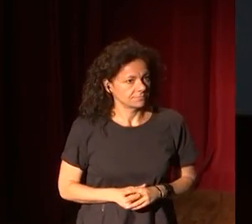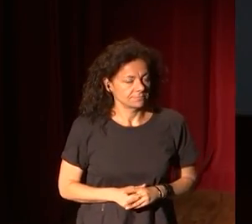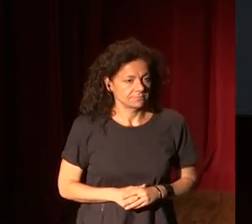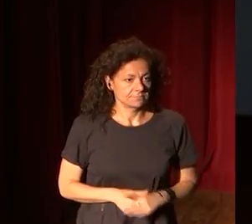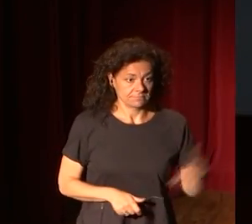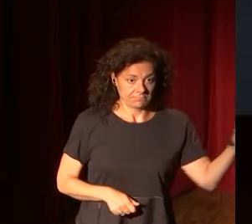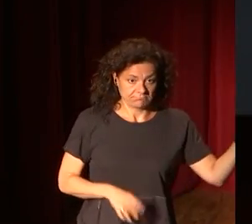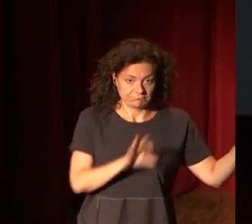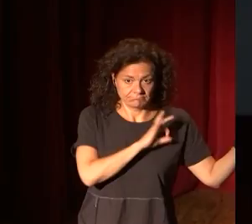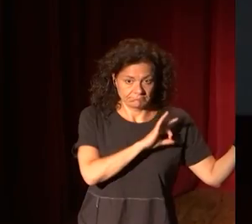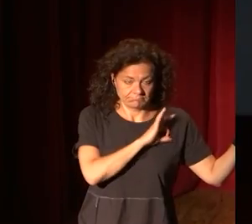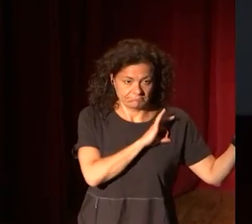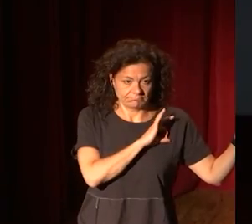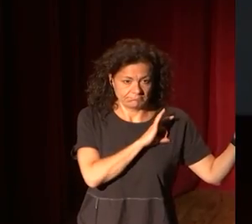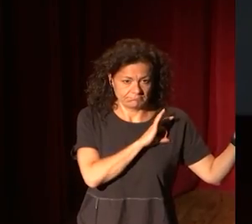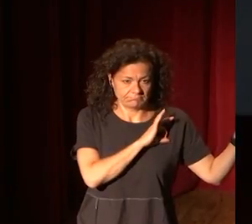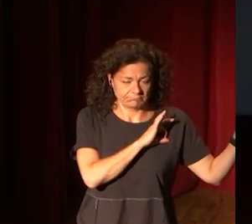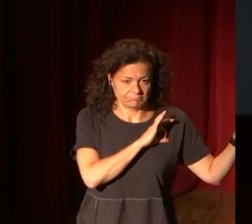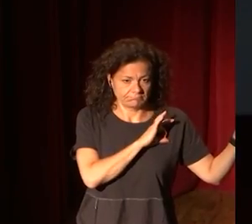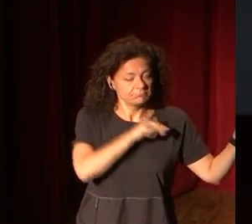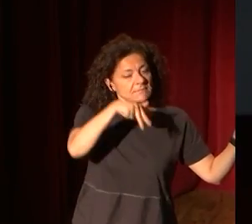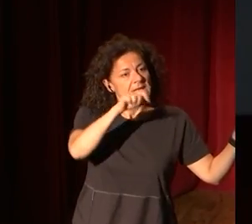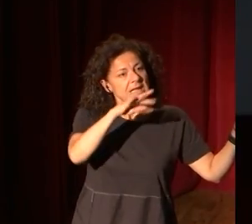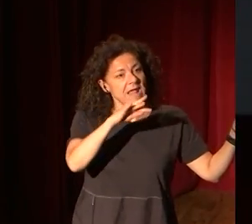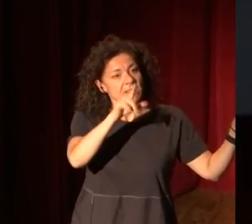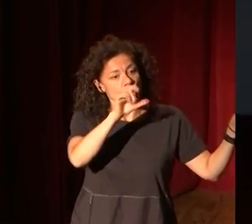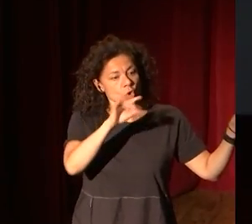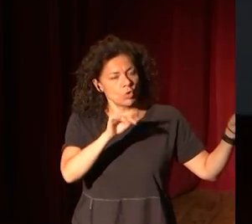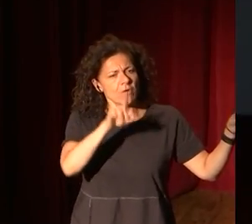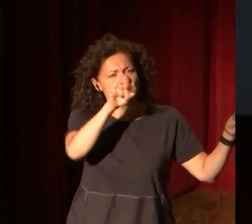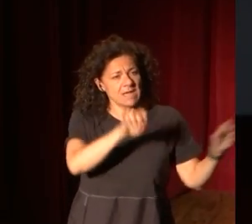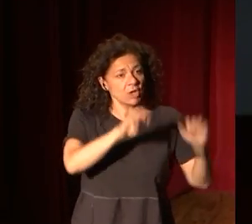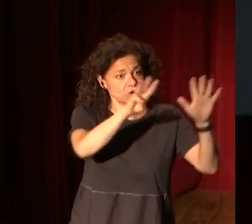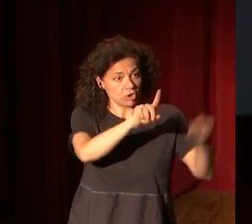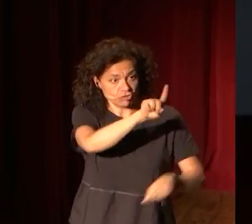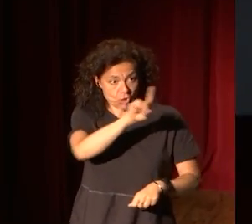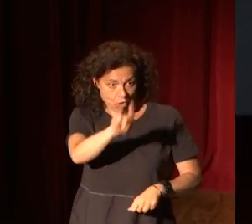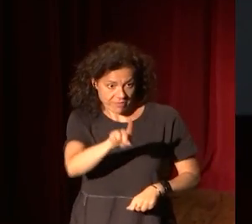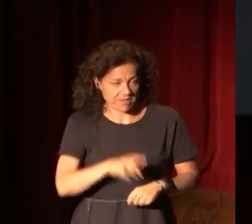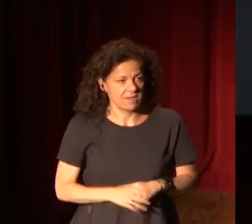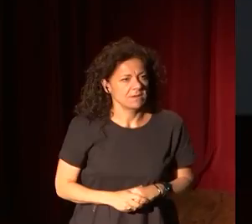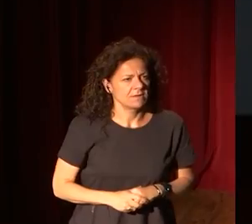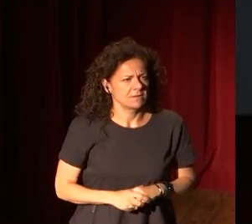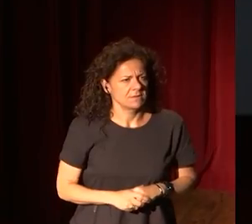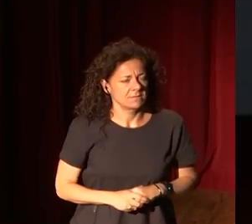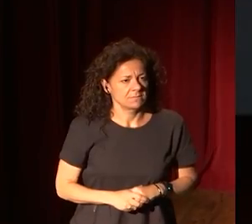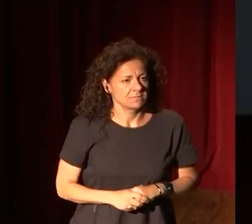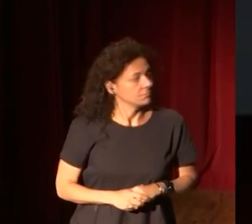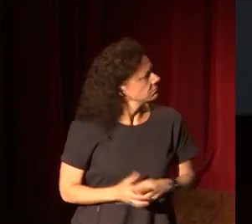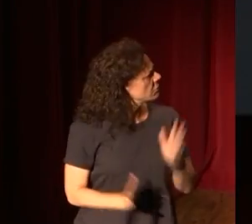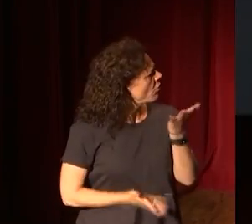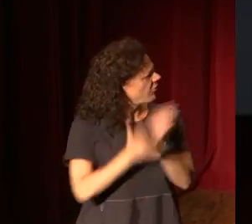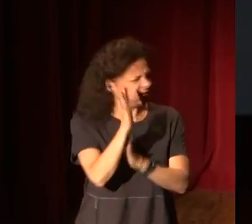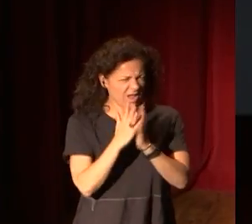Este señor es Ned Lut. En 1811 quemó unas fábricas